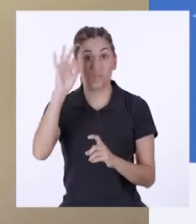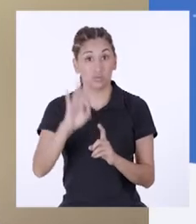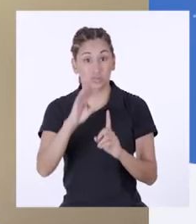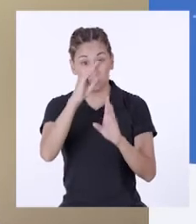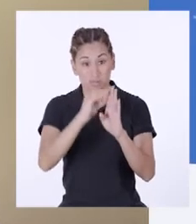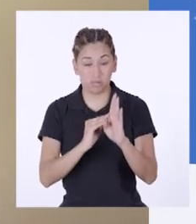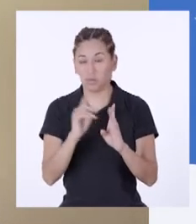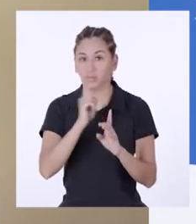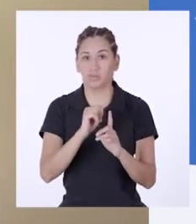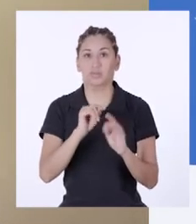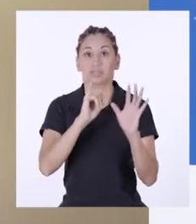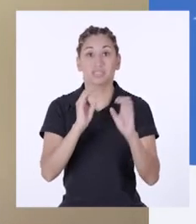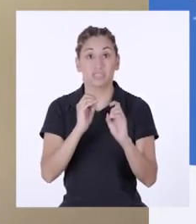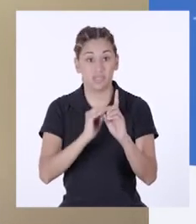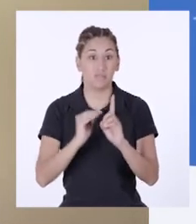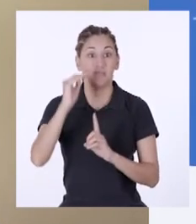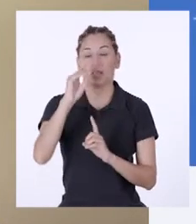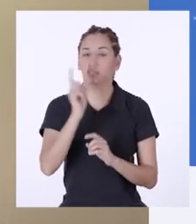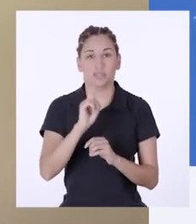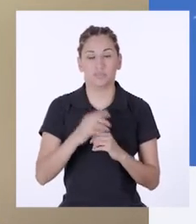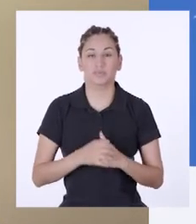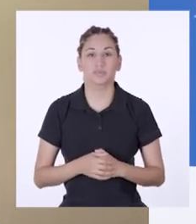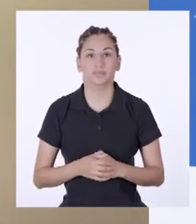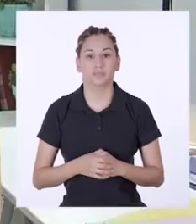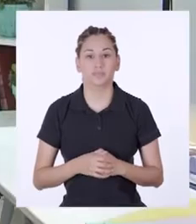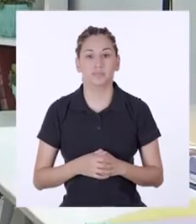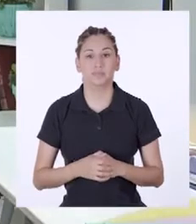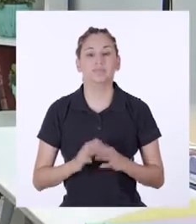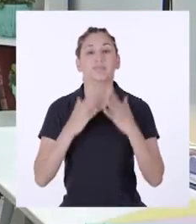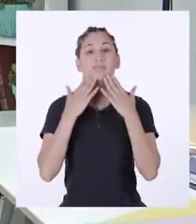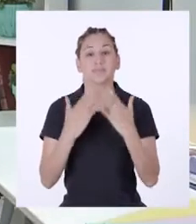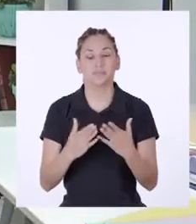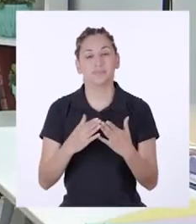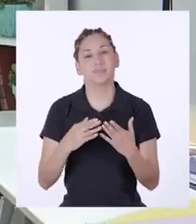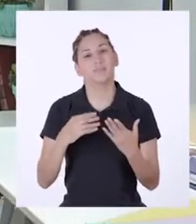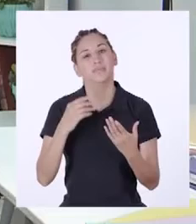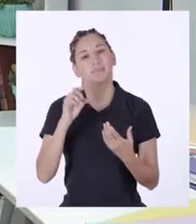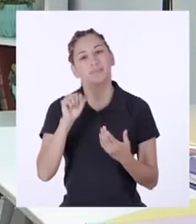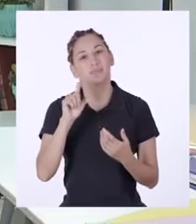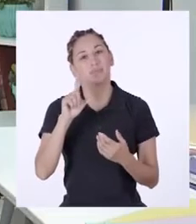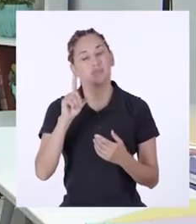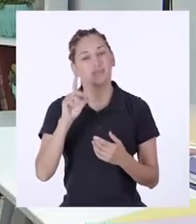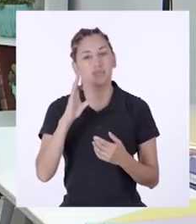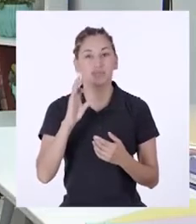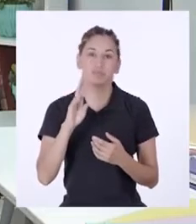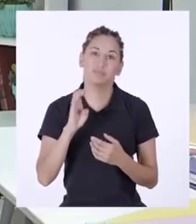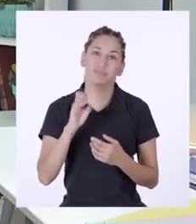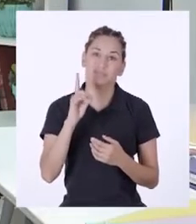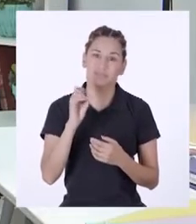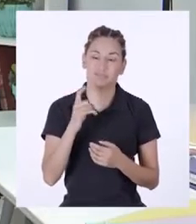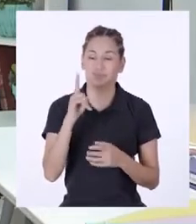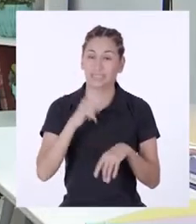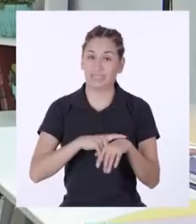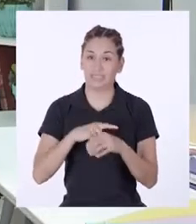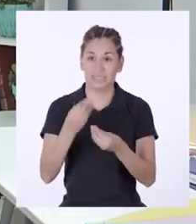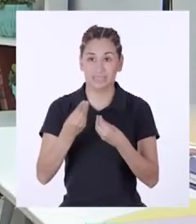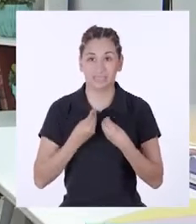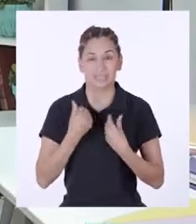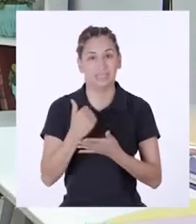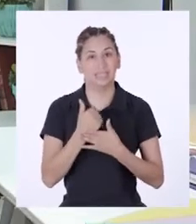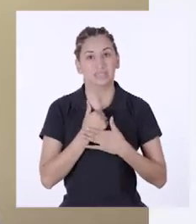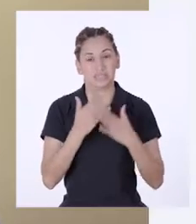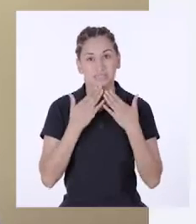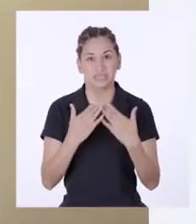% ni suba de 60% de humedad. Gracias, Dulfredo, por darnos un tiempo para hacerte unas